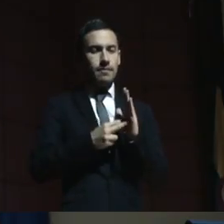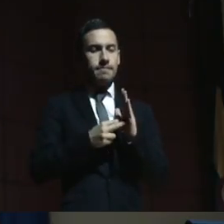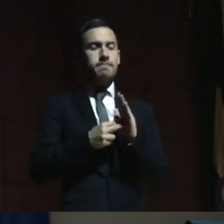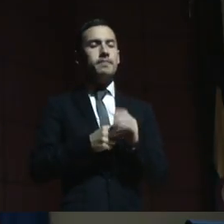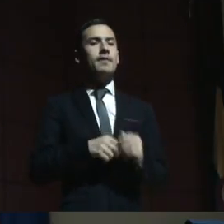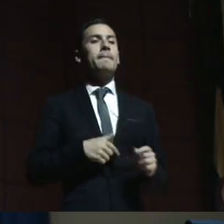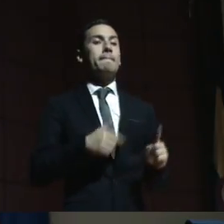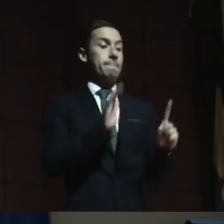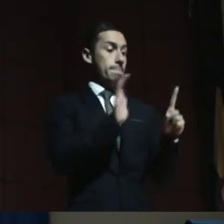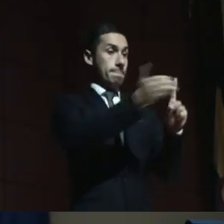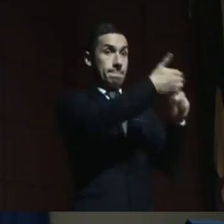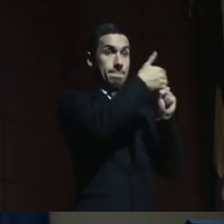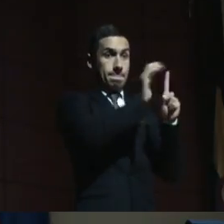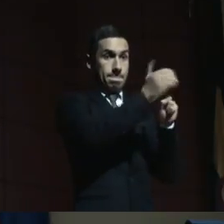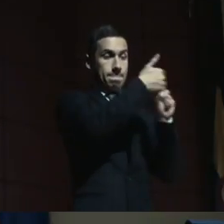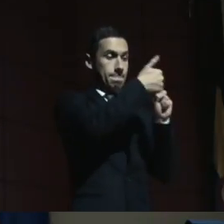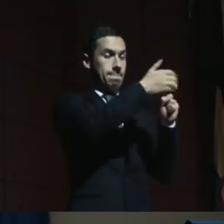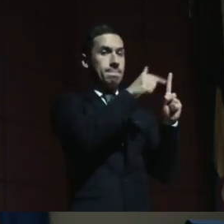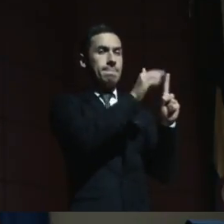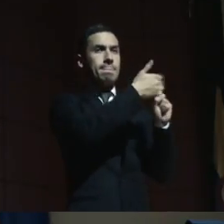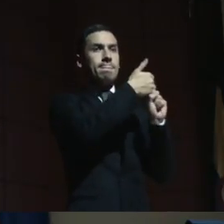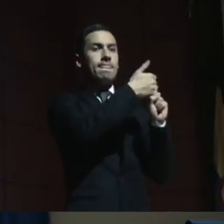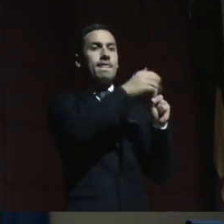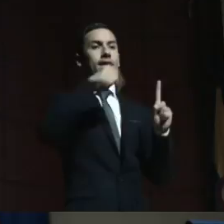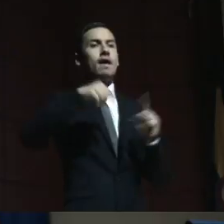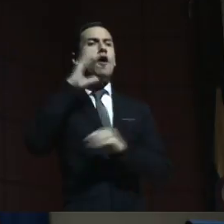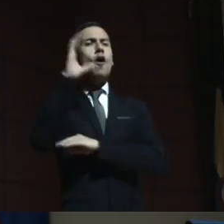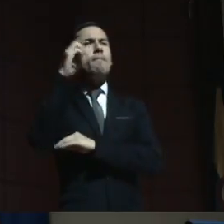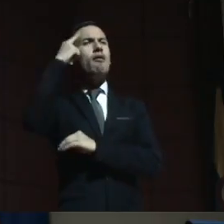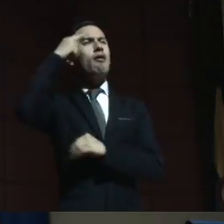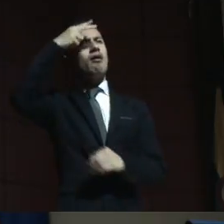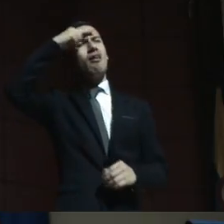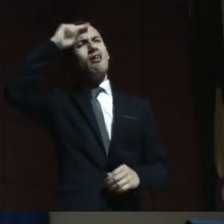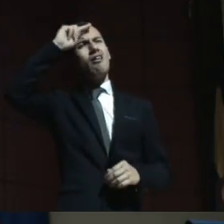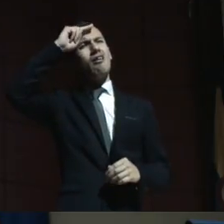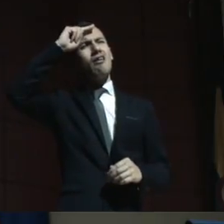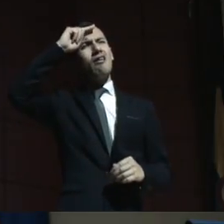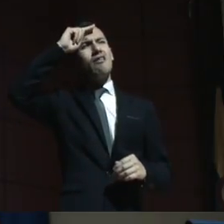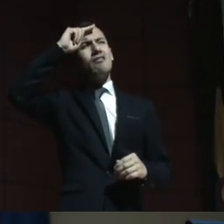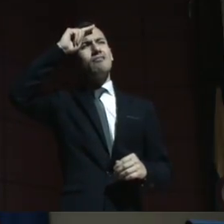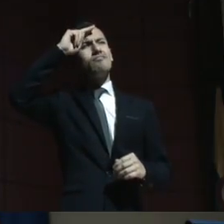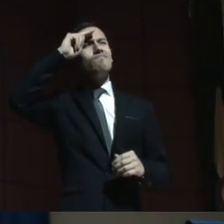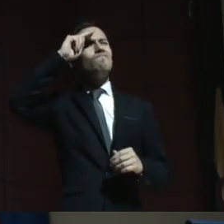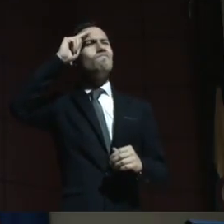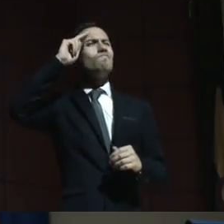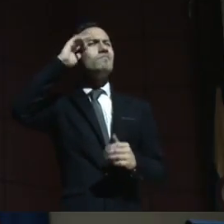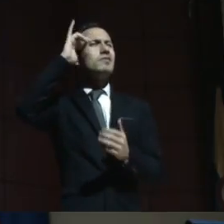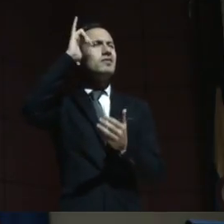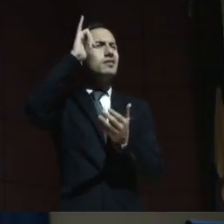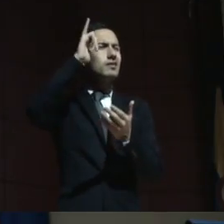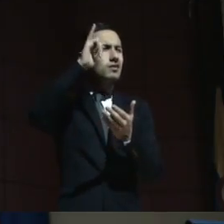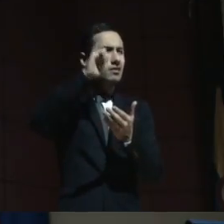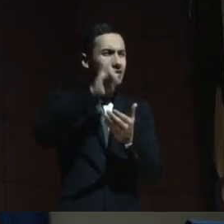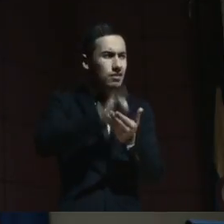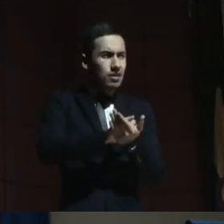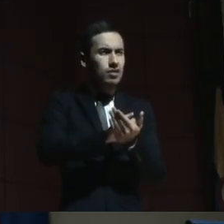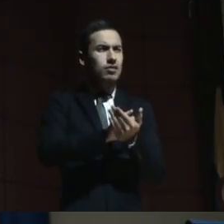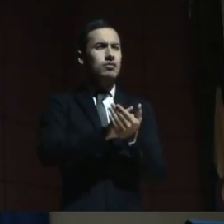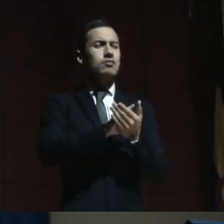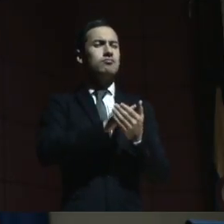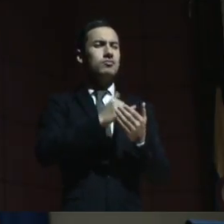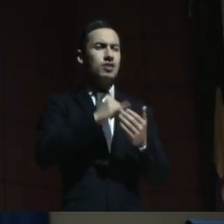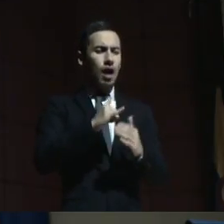Una protección que en nuestro país ha sido entendida, creo yo, y ya después de todos estos